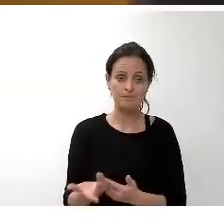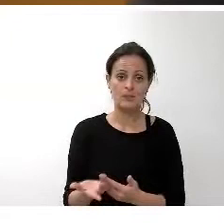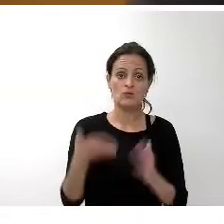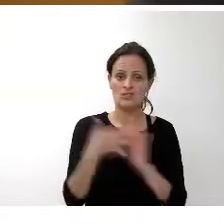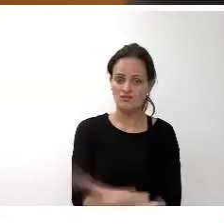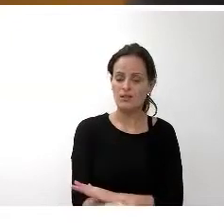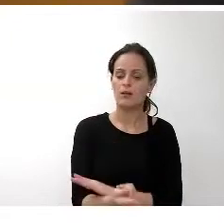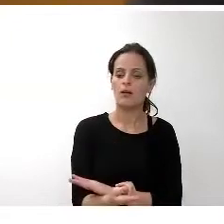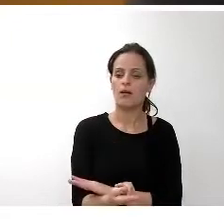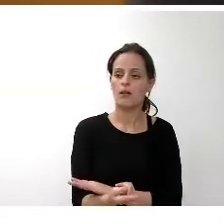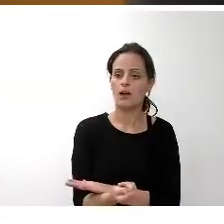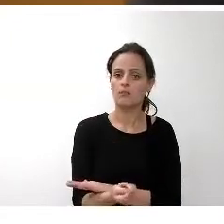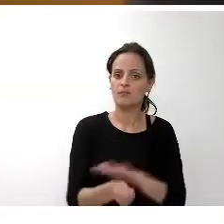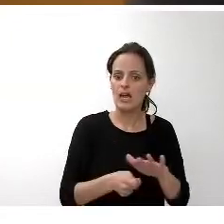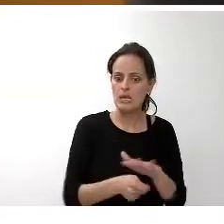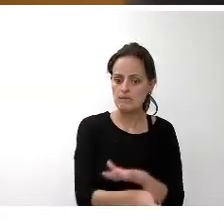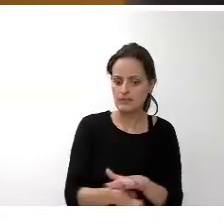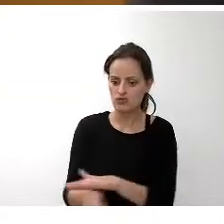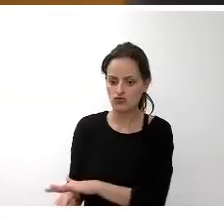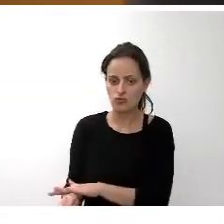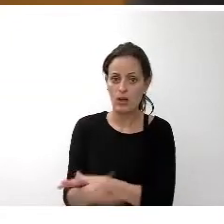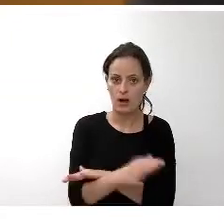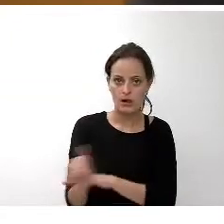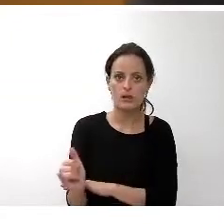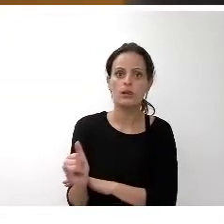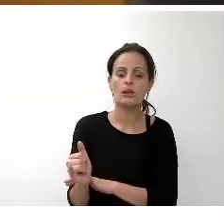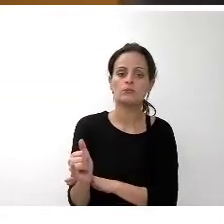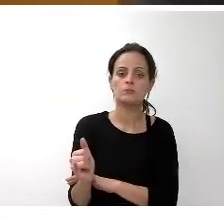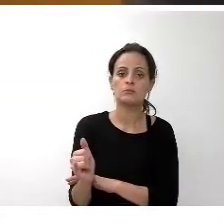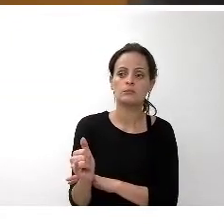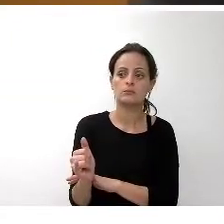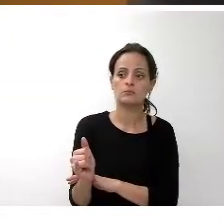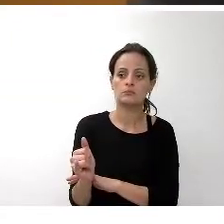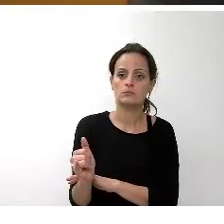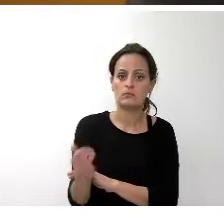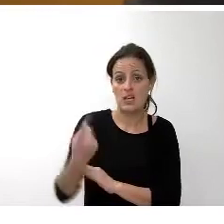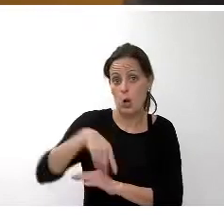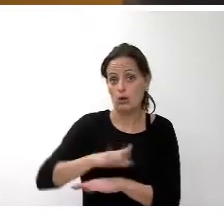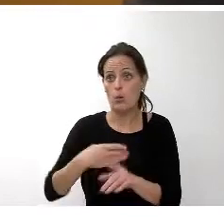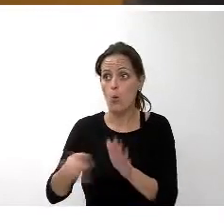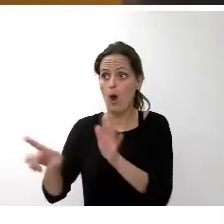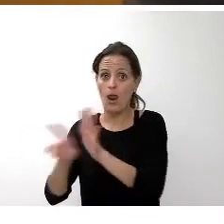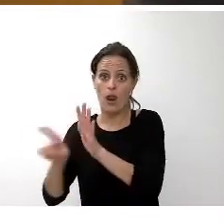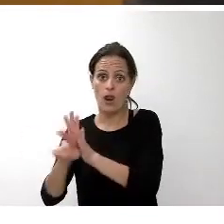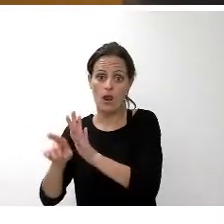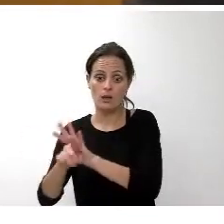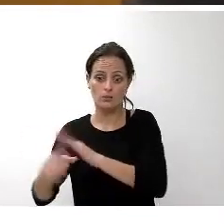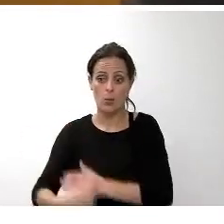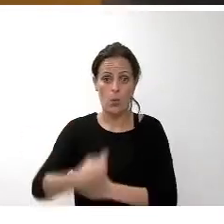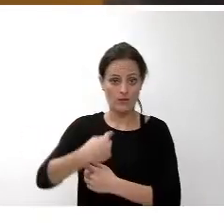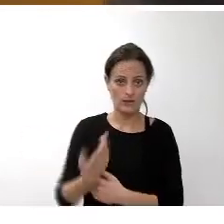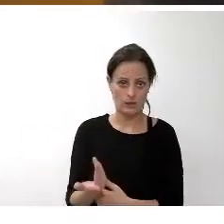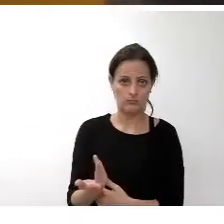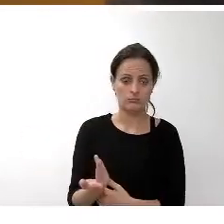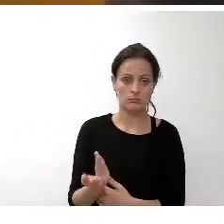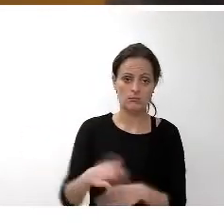inversión, que, de alguna manera, es lo que la ley obliga. Este tipo de endeudamiento tiene que ir